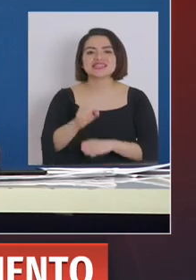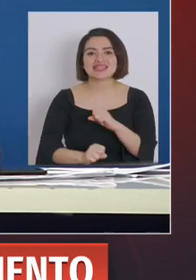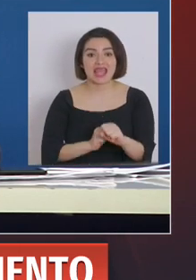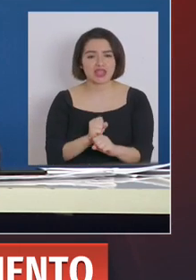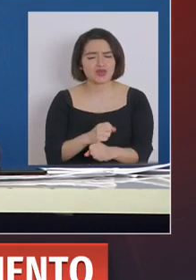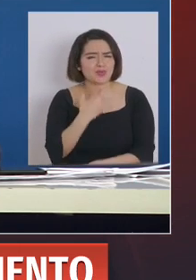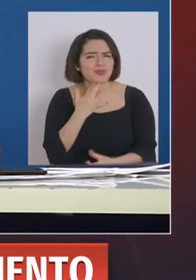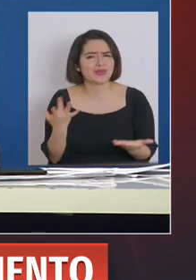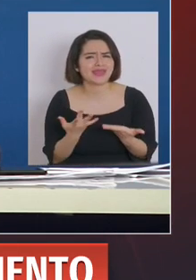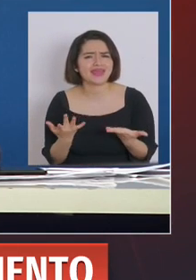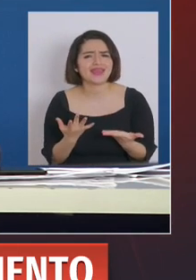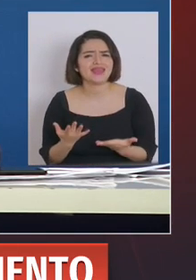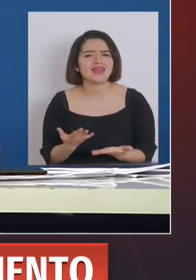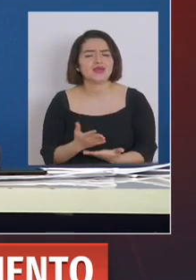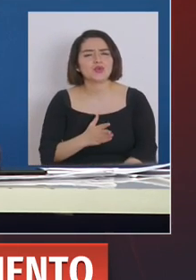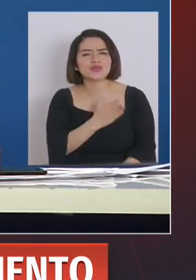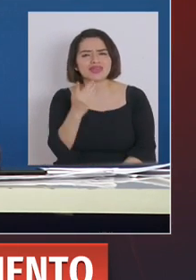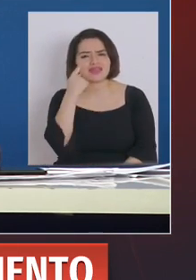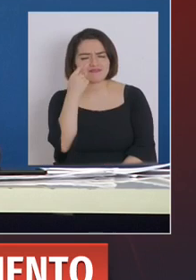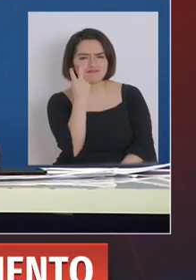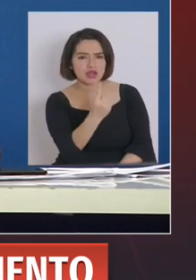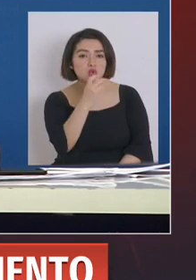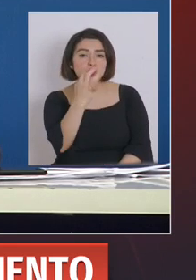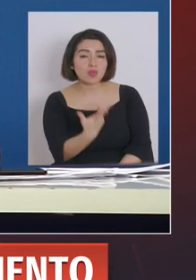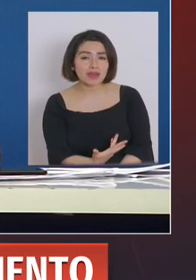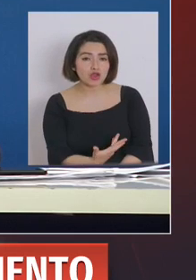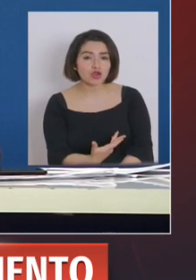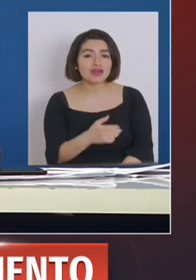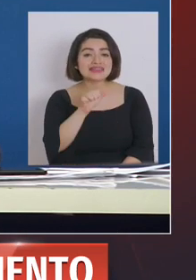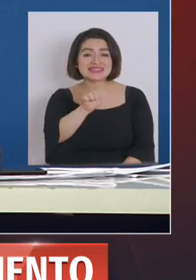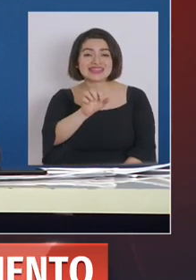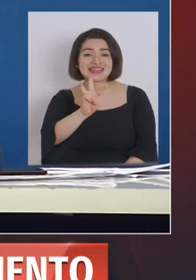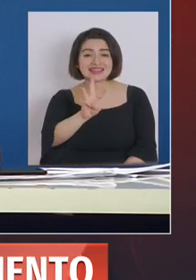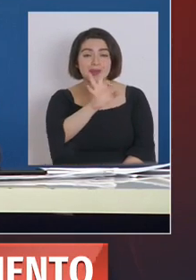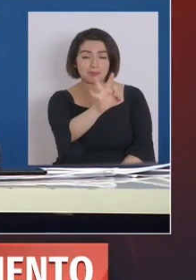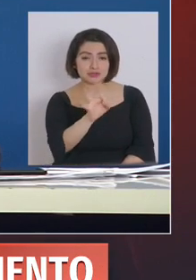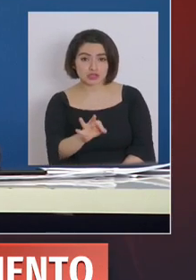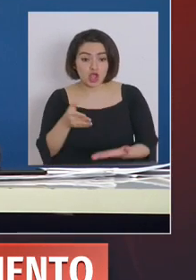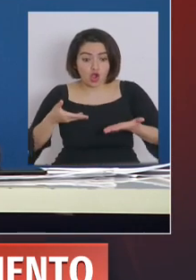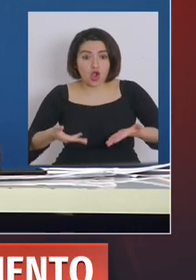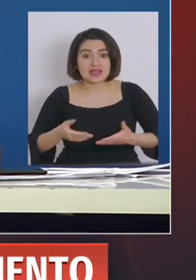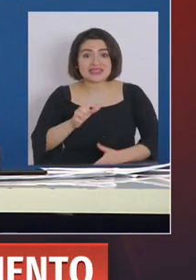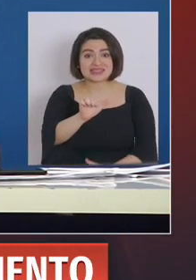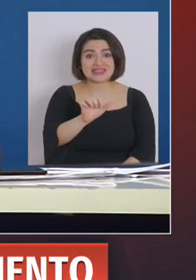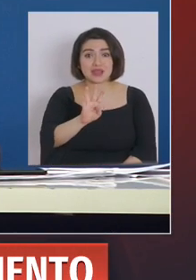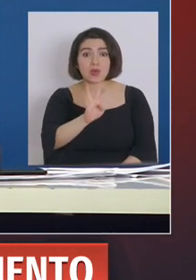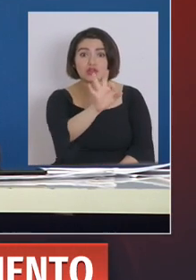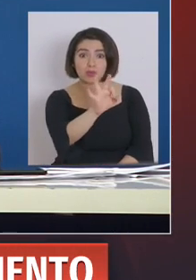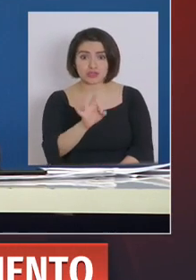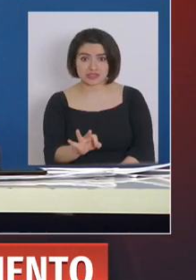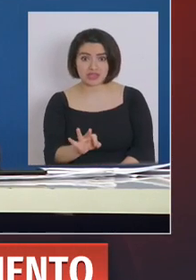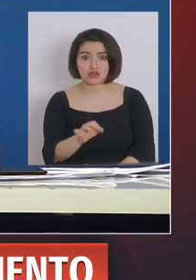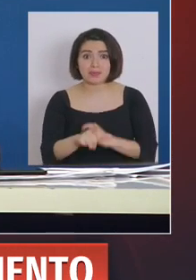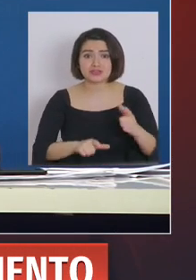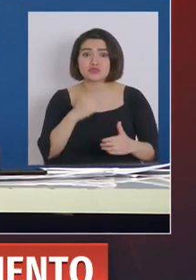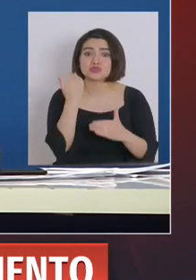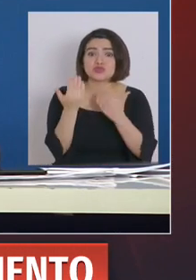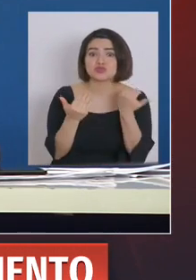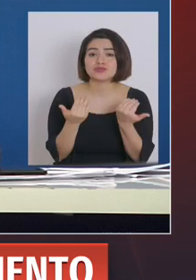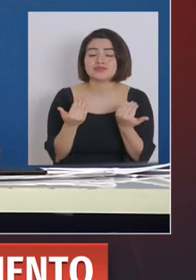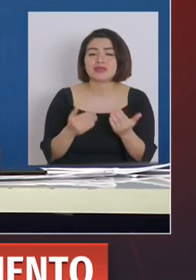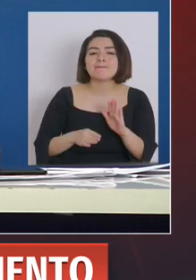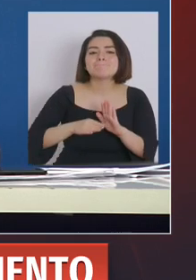Porque si usted mira las estadísticas, el 63% y hoy día son el 64% de los que fallecen tienen mayor